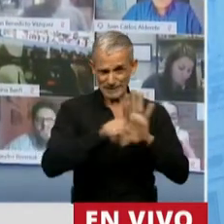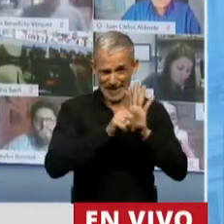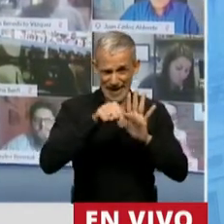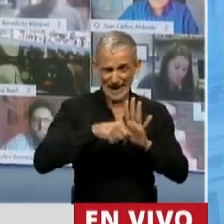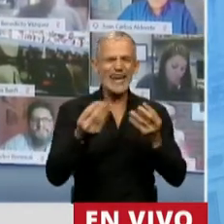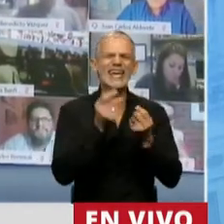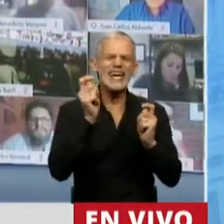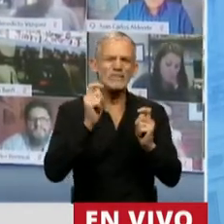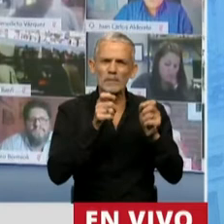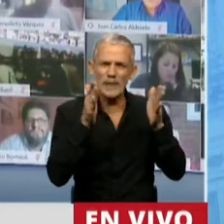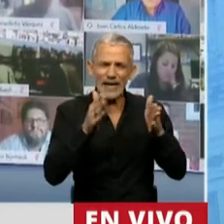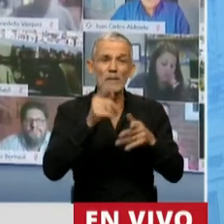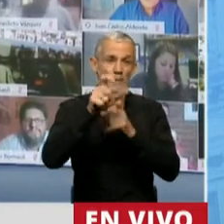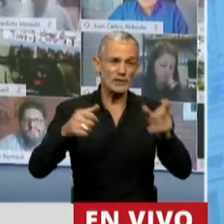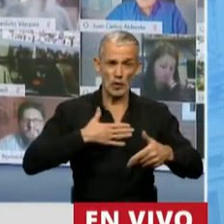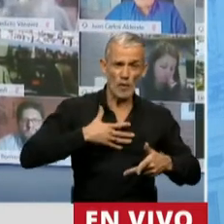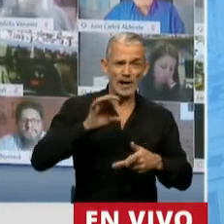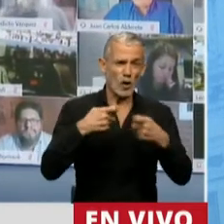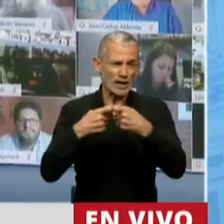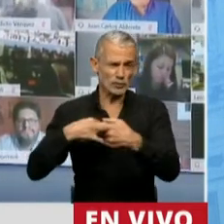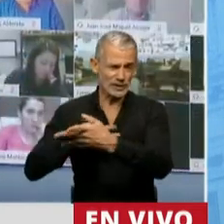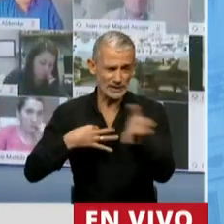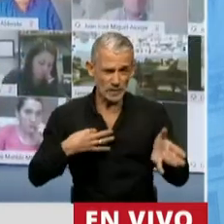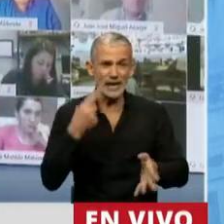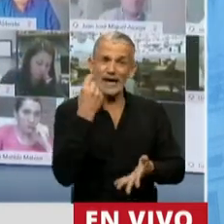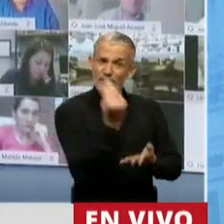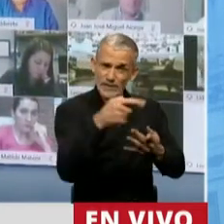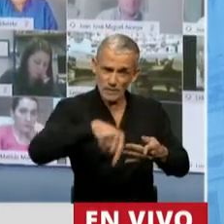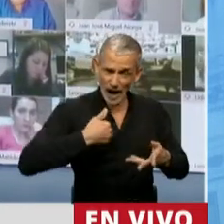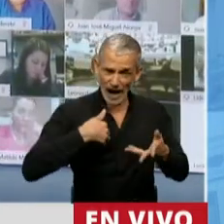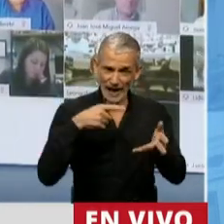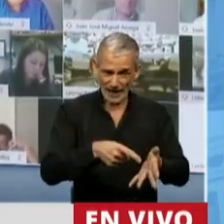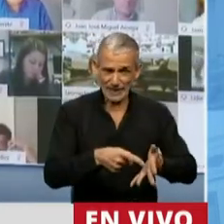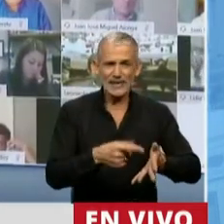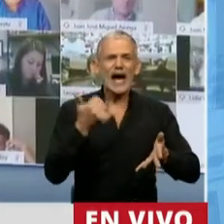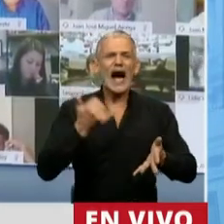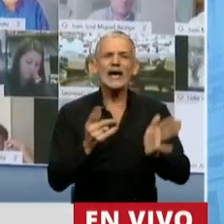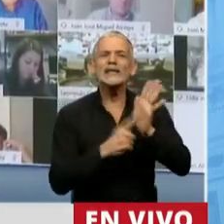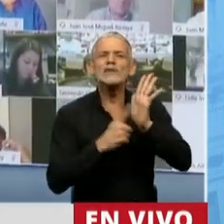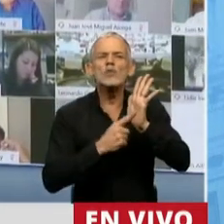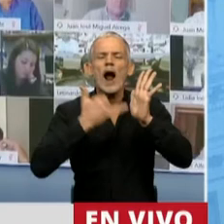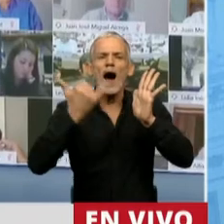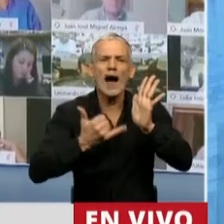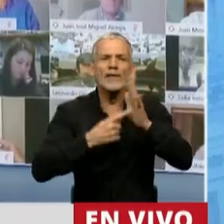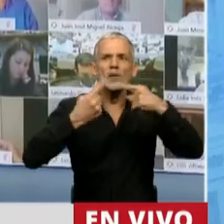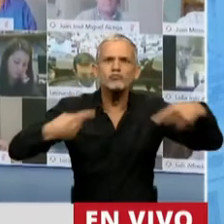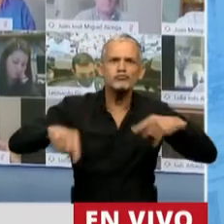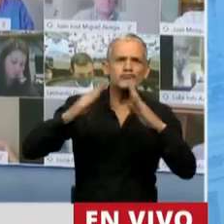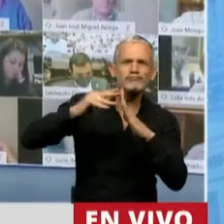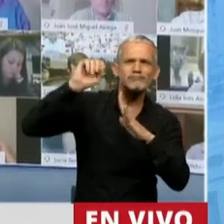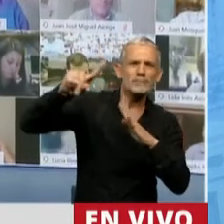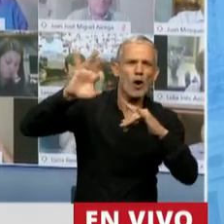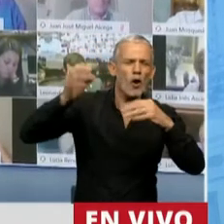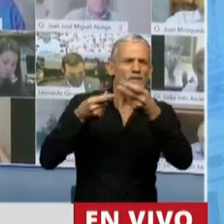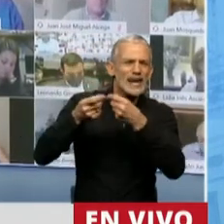ley las personas humanas o jurídicas residentes en el país que sean titulares de bienes físicos